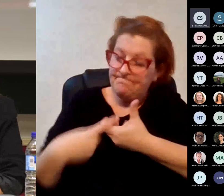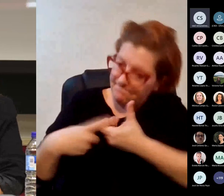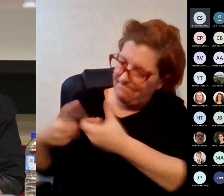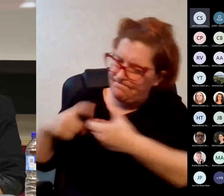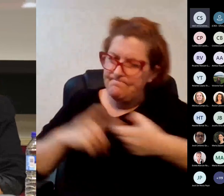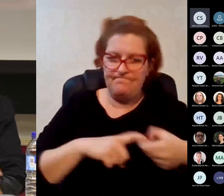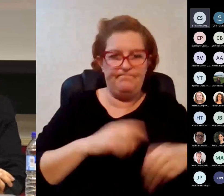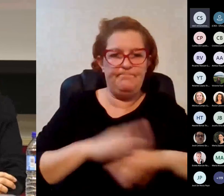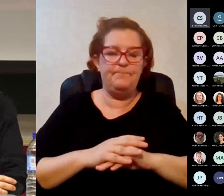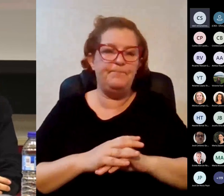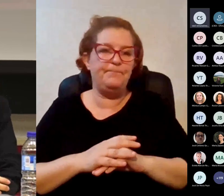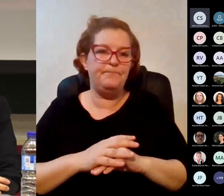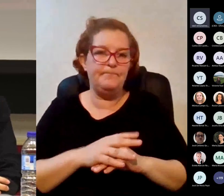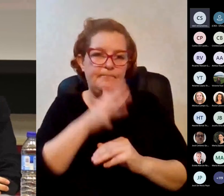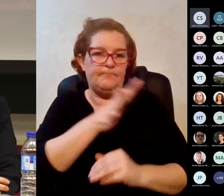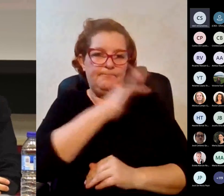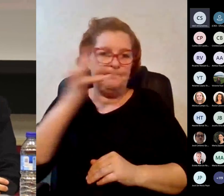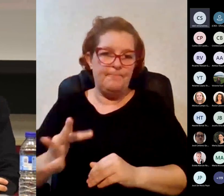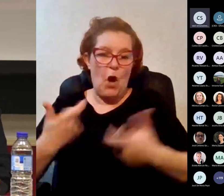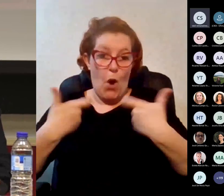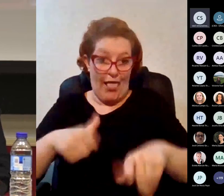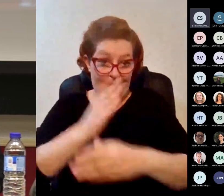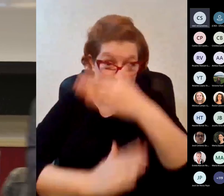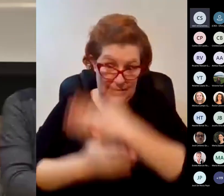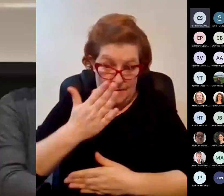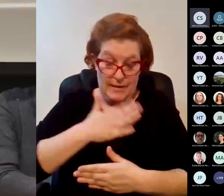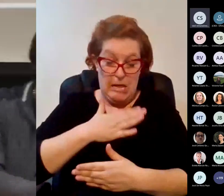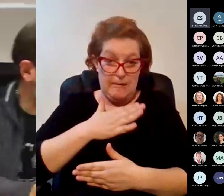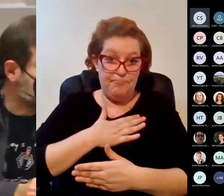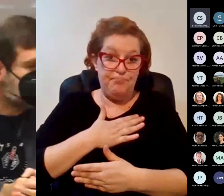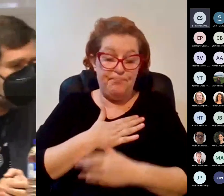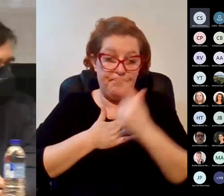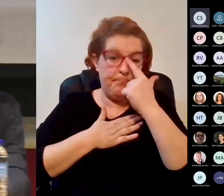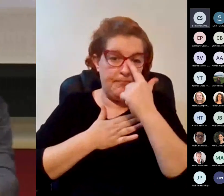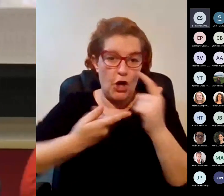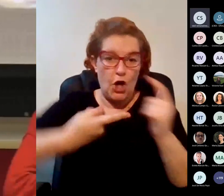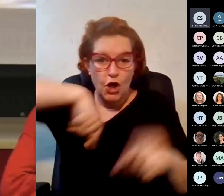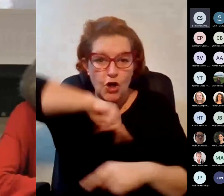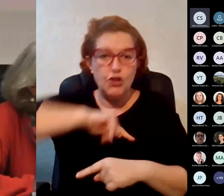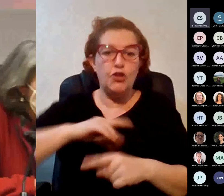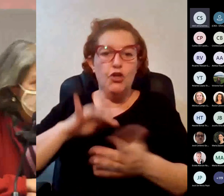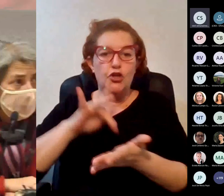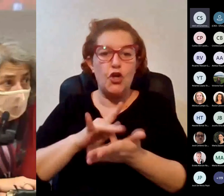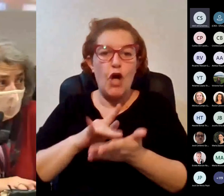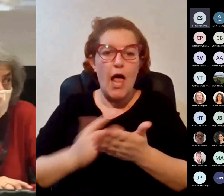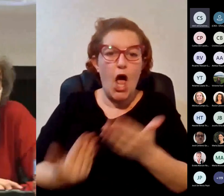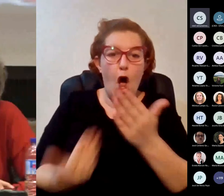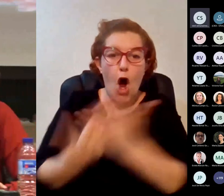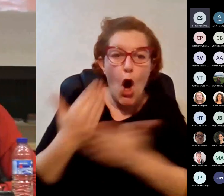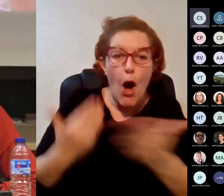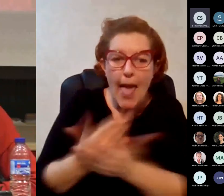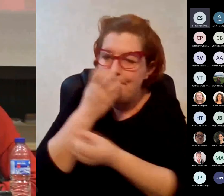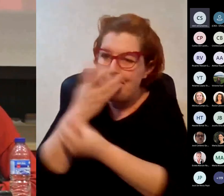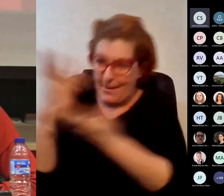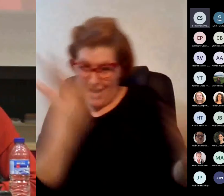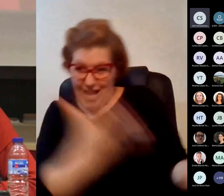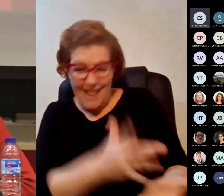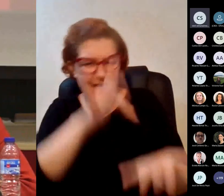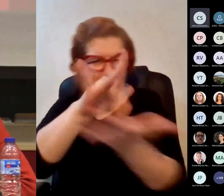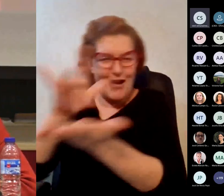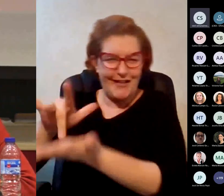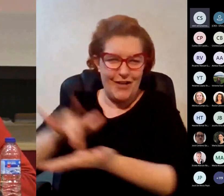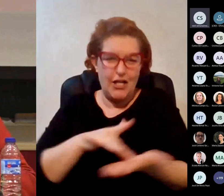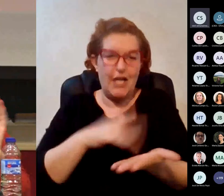pues mira nosotros desde la unidad de discapacidad en todas las jornadas de acogida estamos presentes cuando son